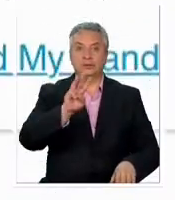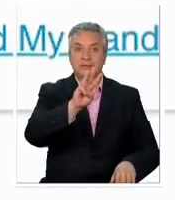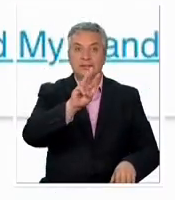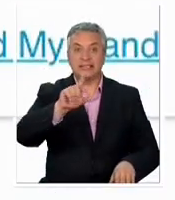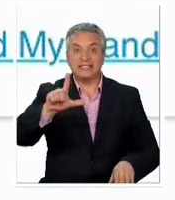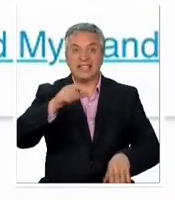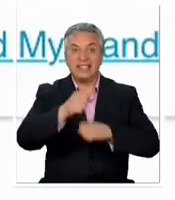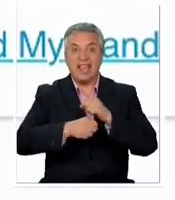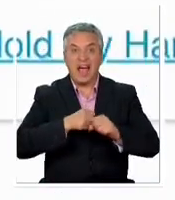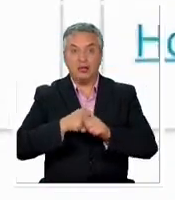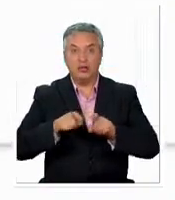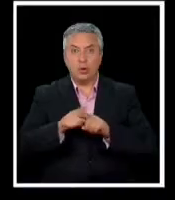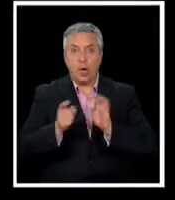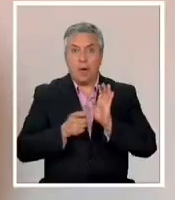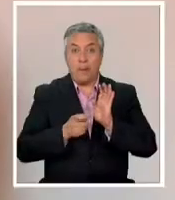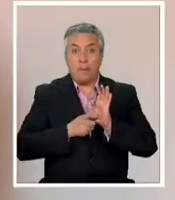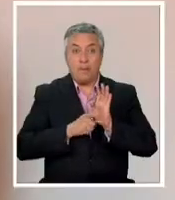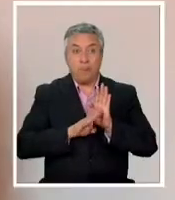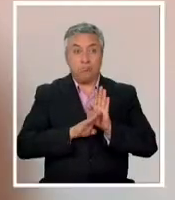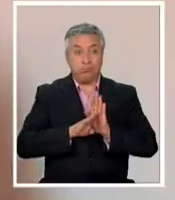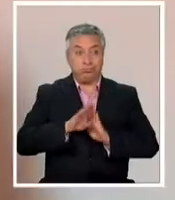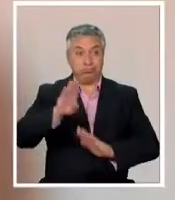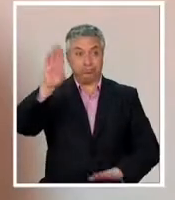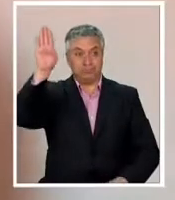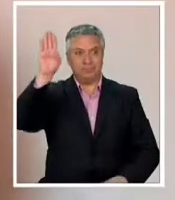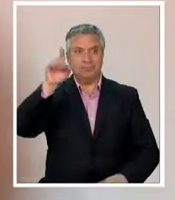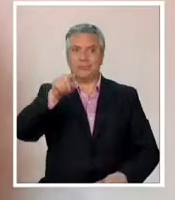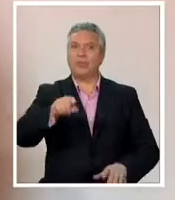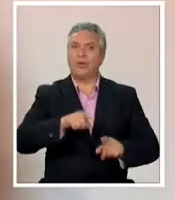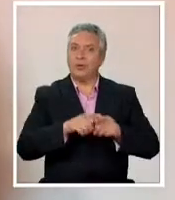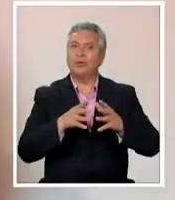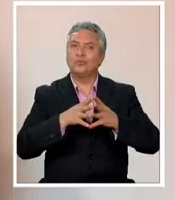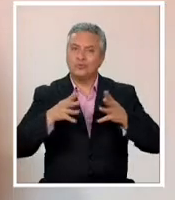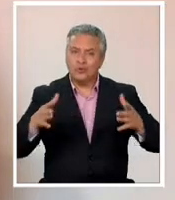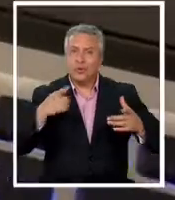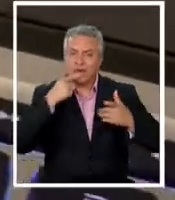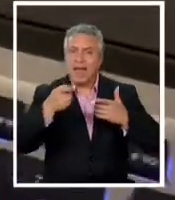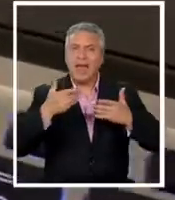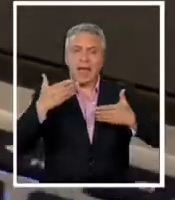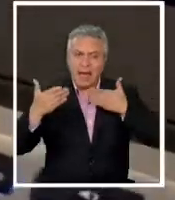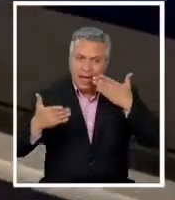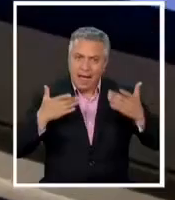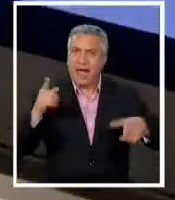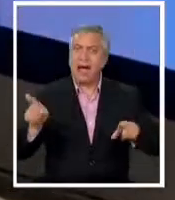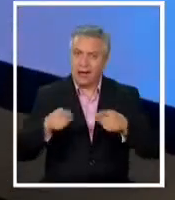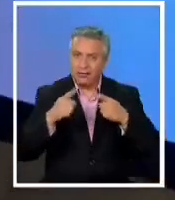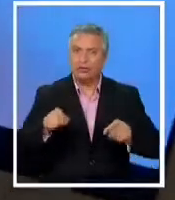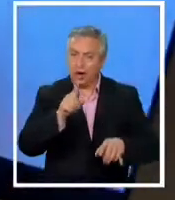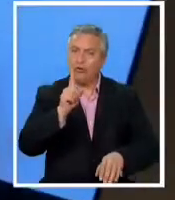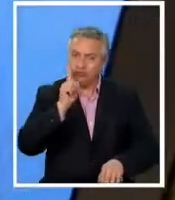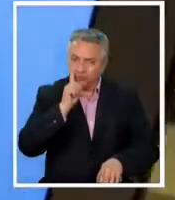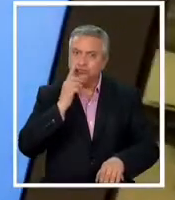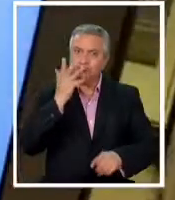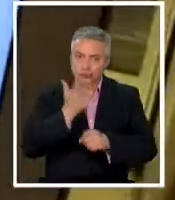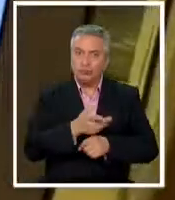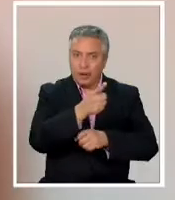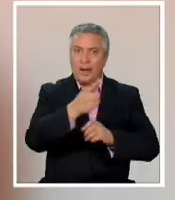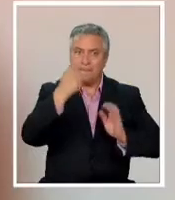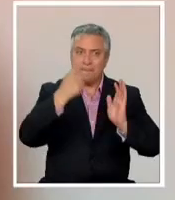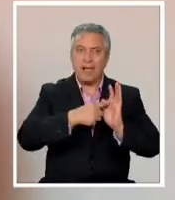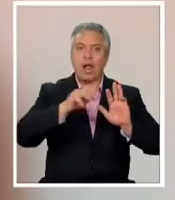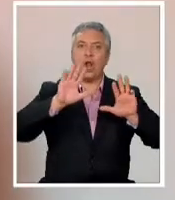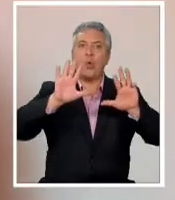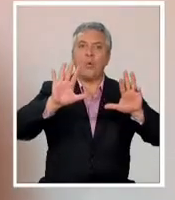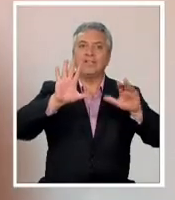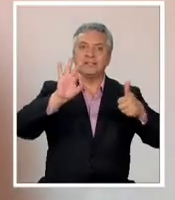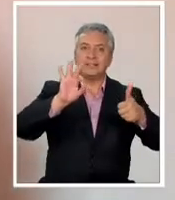llegar a lo más alto de algún ranking habla del gran repertorio de canciones que existió desde los 60 yo